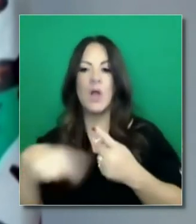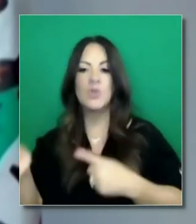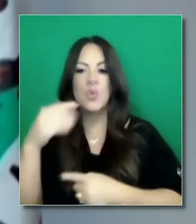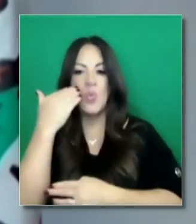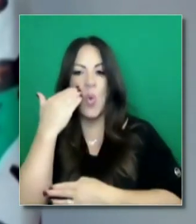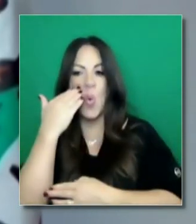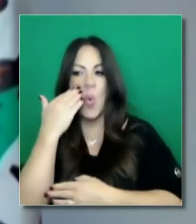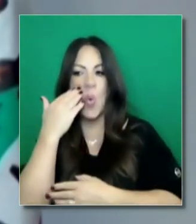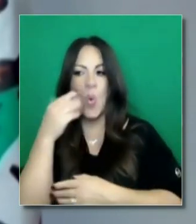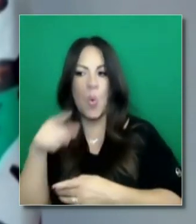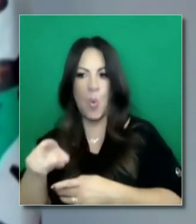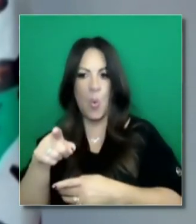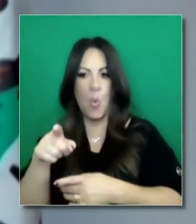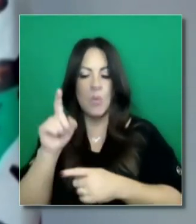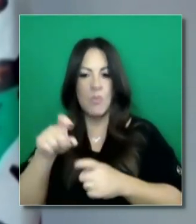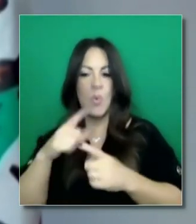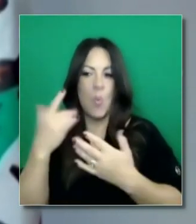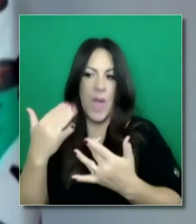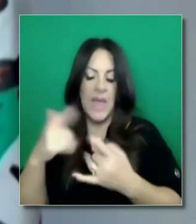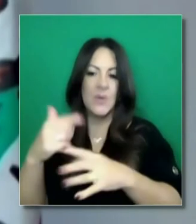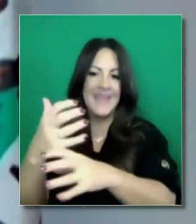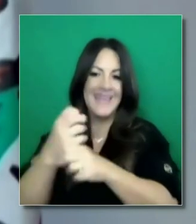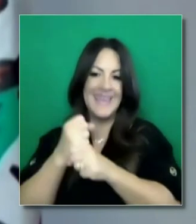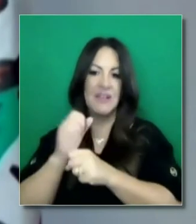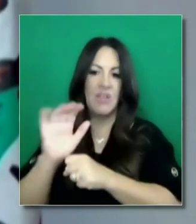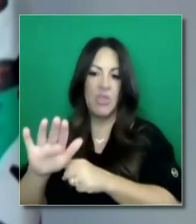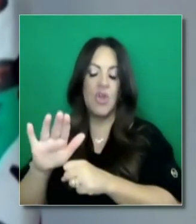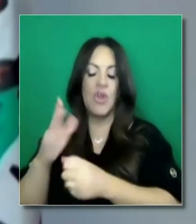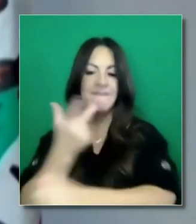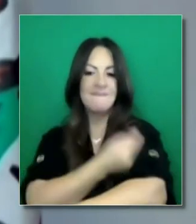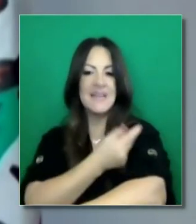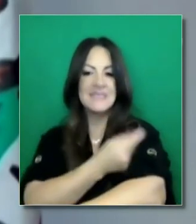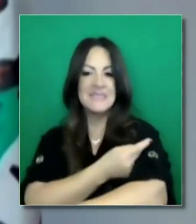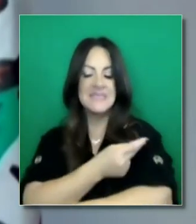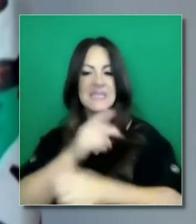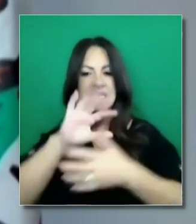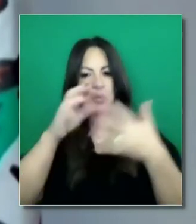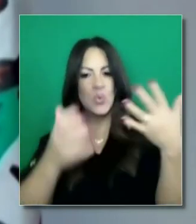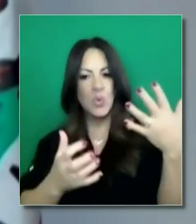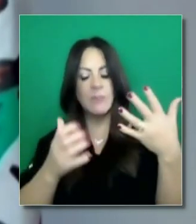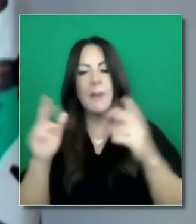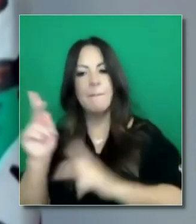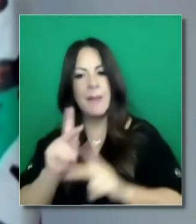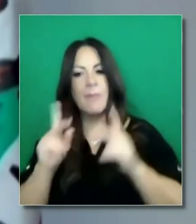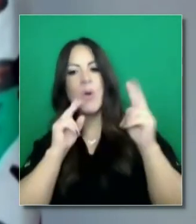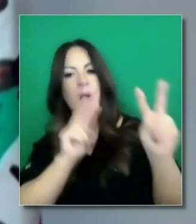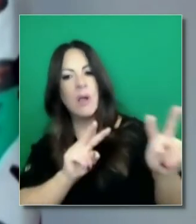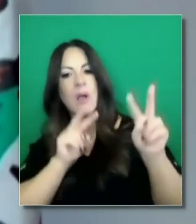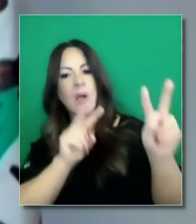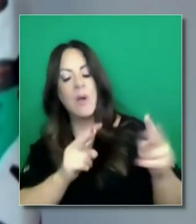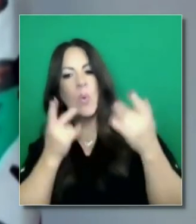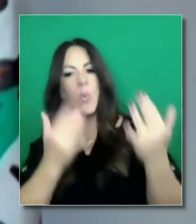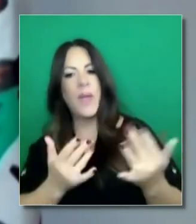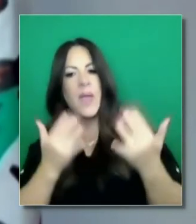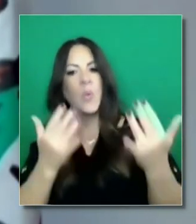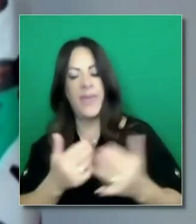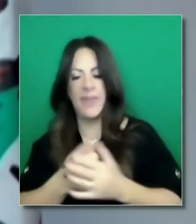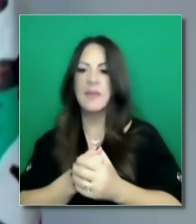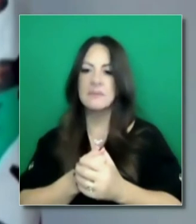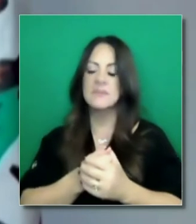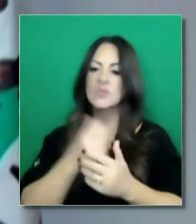solamente cómo hacerlo, pero también las personas tienen que saber para cuándo van a recibir esas vacunas las personas.